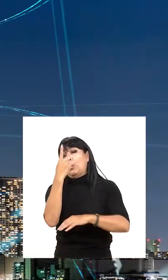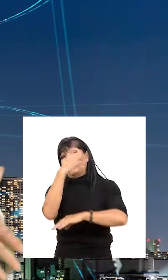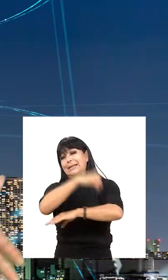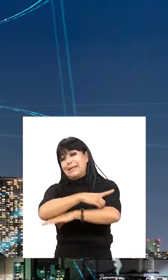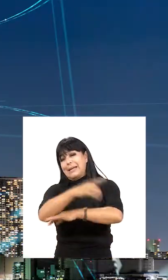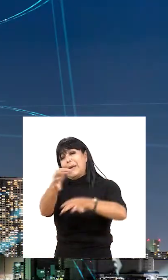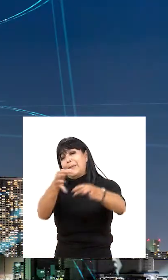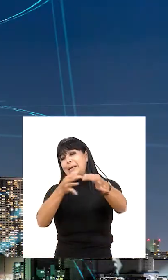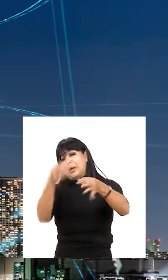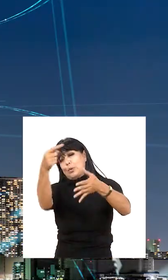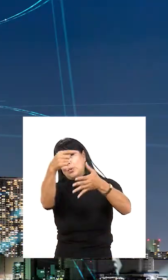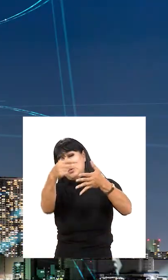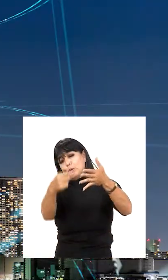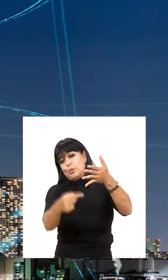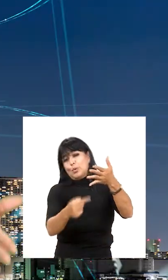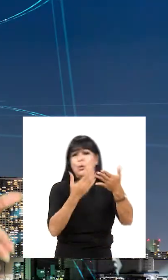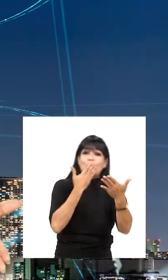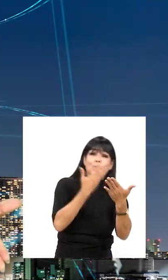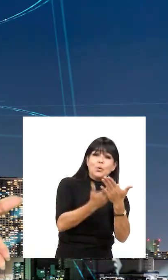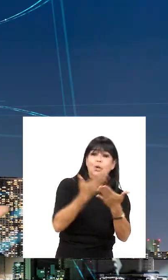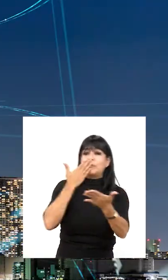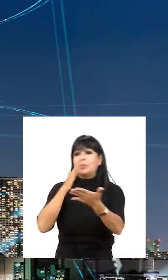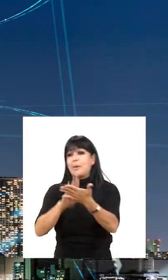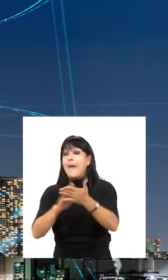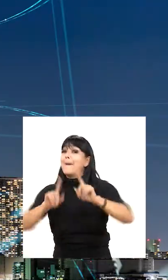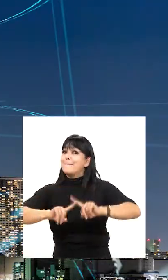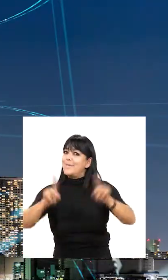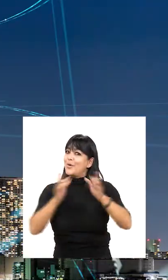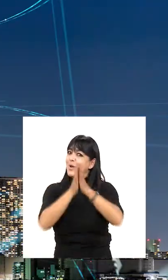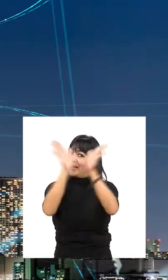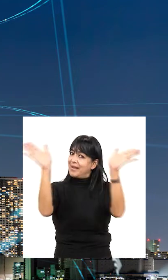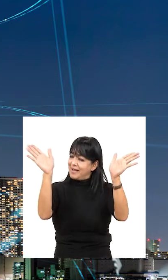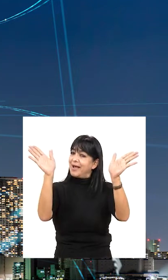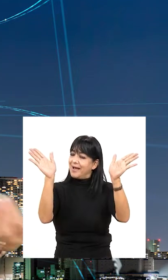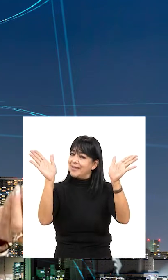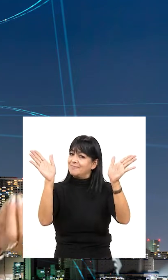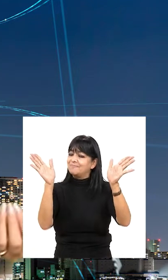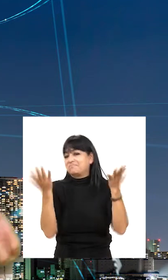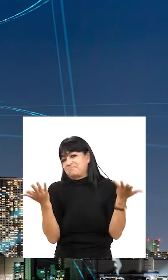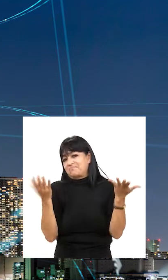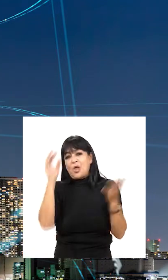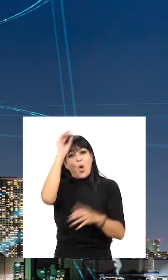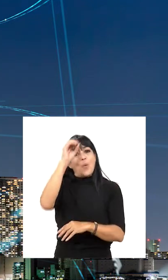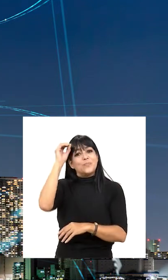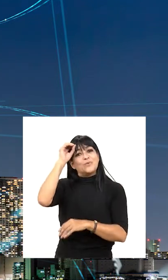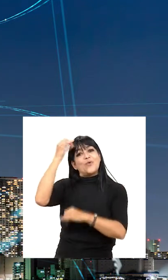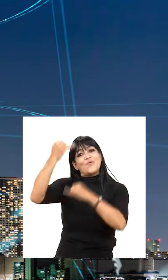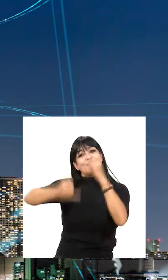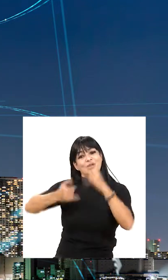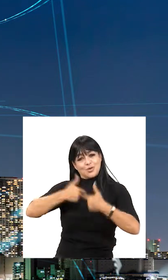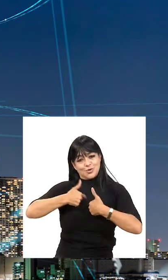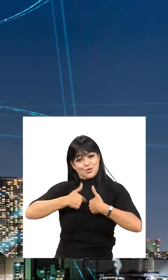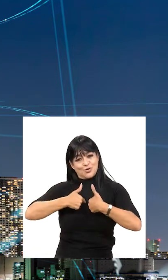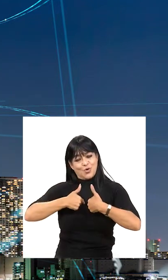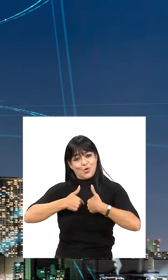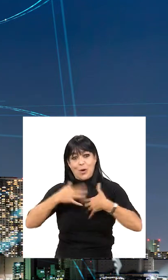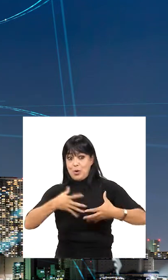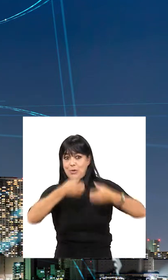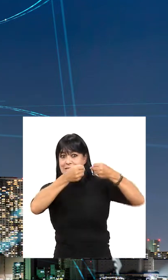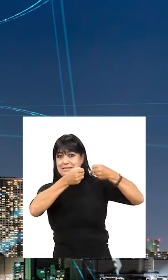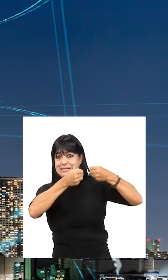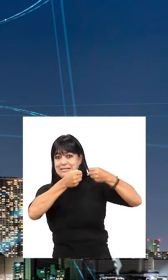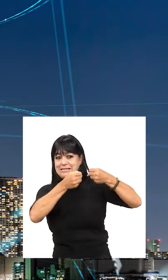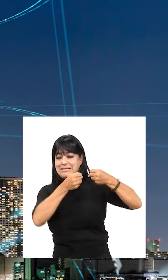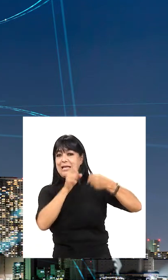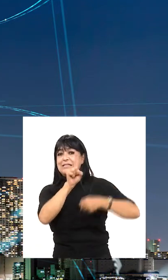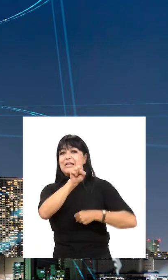Podría pasar un día entero enumerando aspectos buenos y malos. Pero en general diría que esas son las conclusiones que